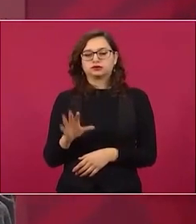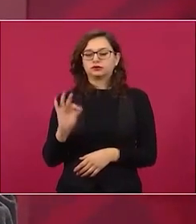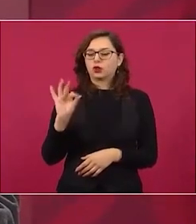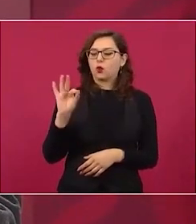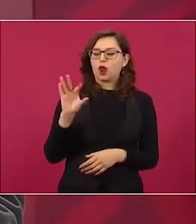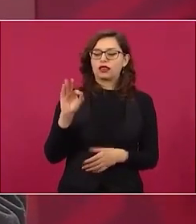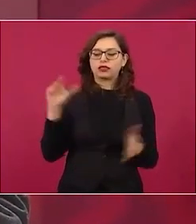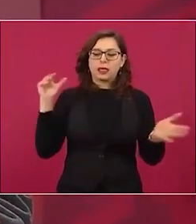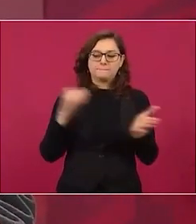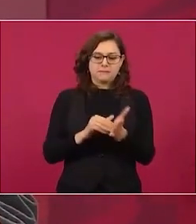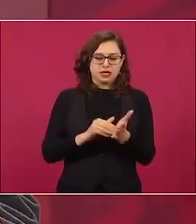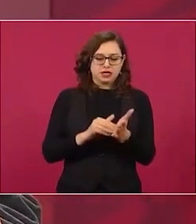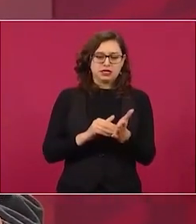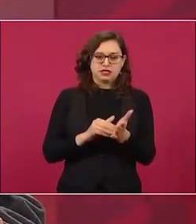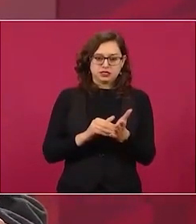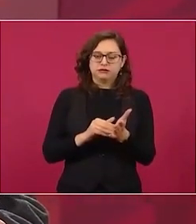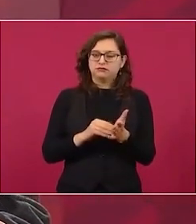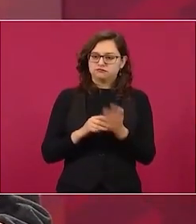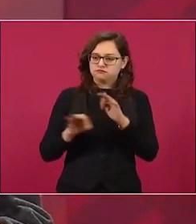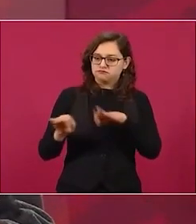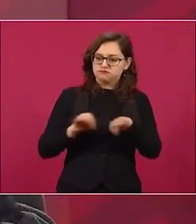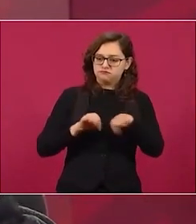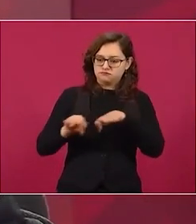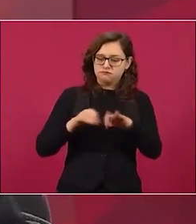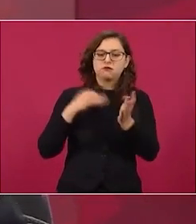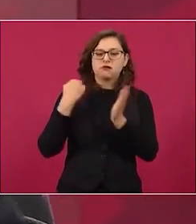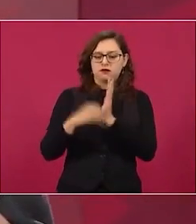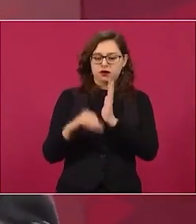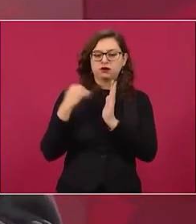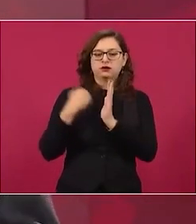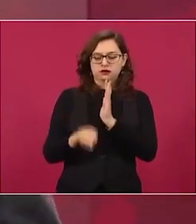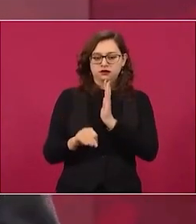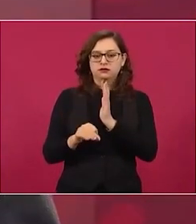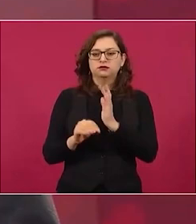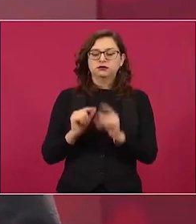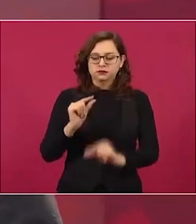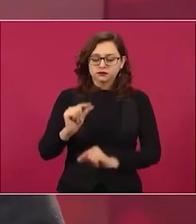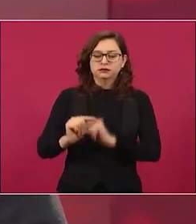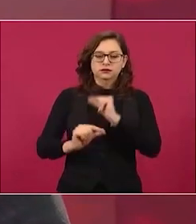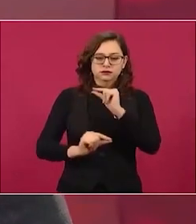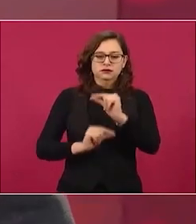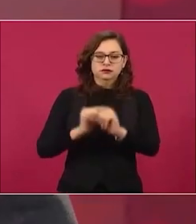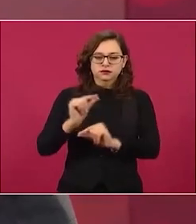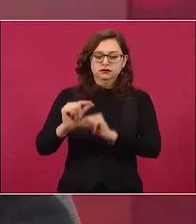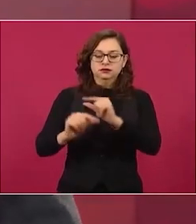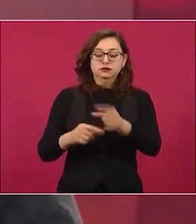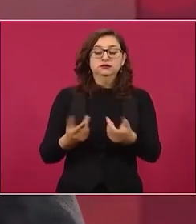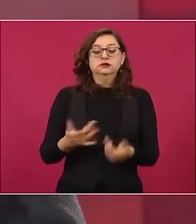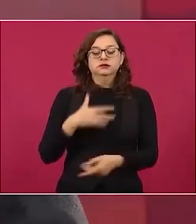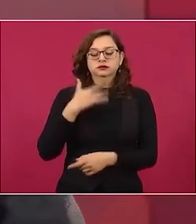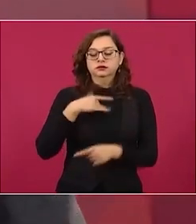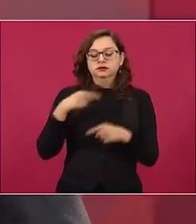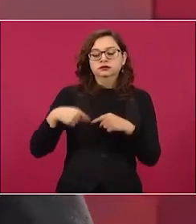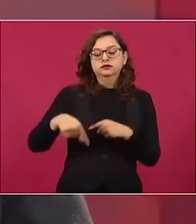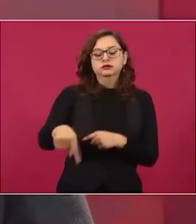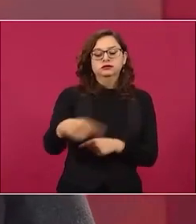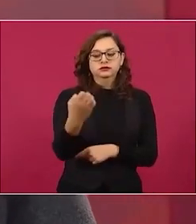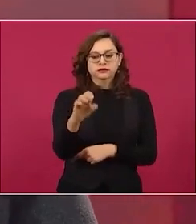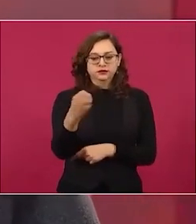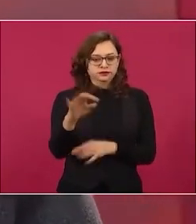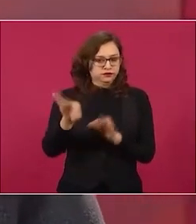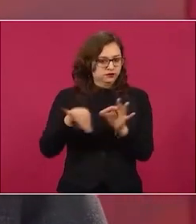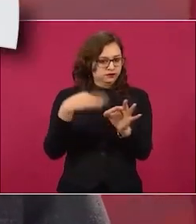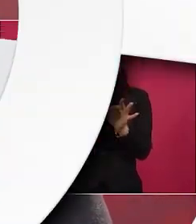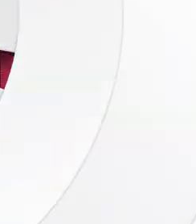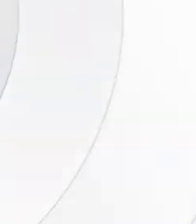40 mil empleos y ya hay una recuperación. Yo espero que terminemos el mes sin